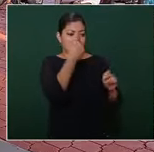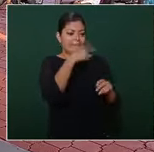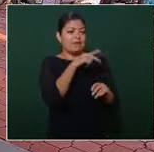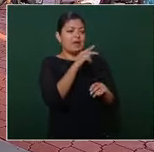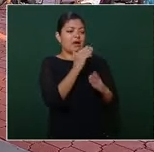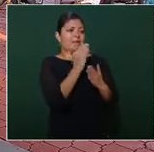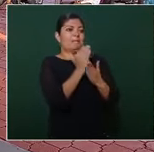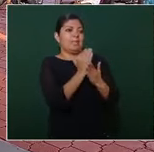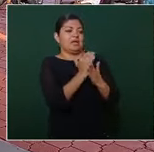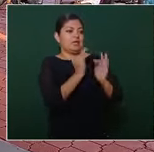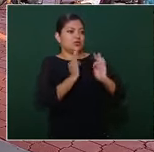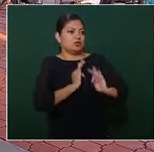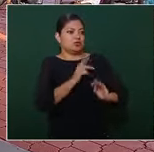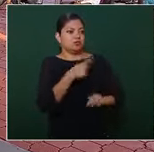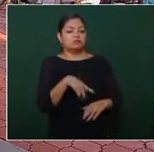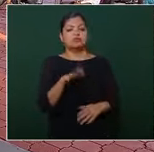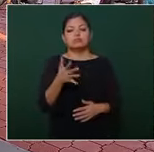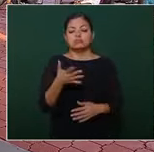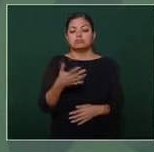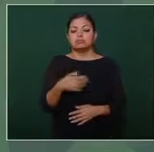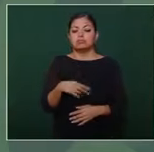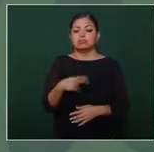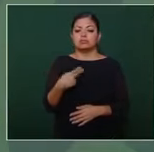sus bolsillos? que estamos